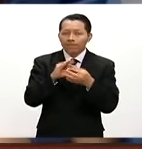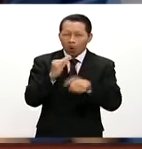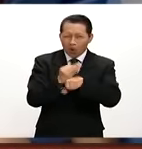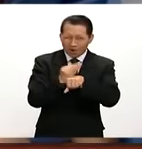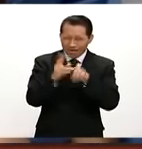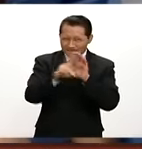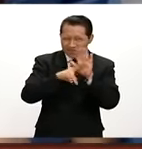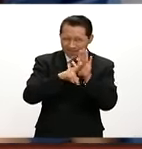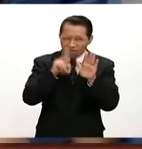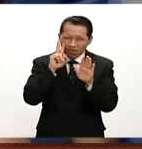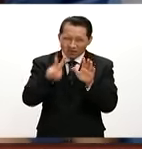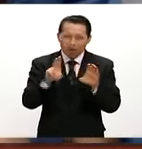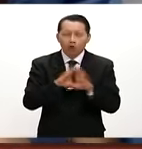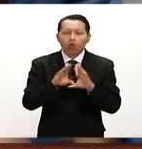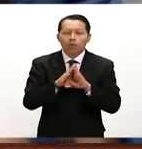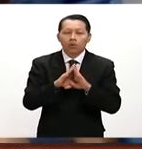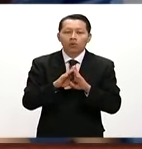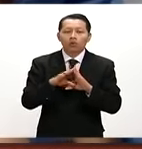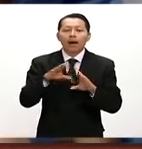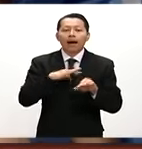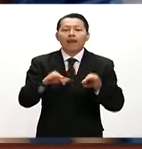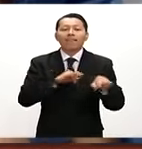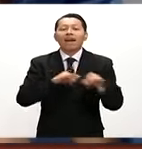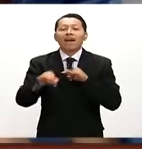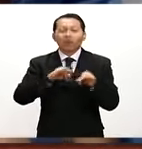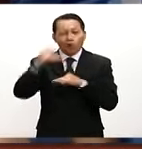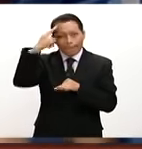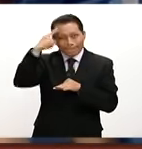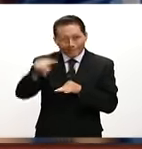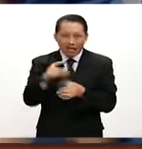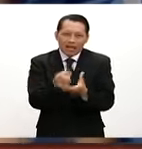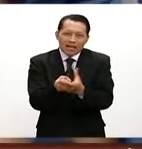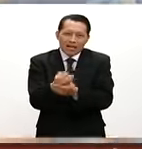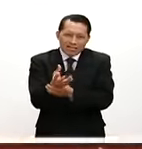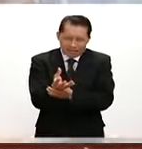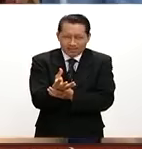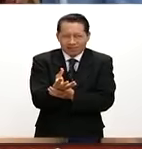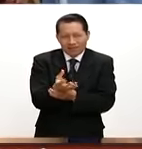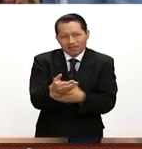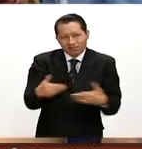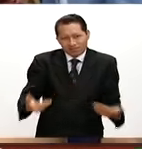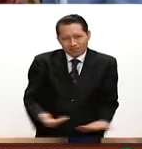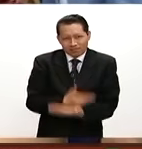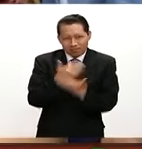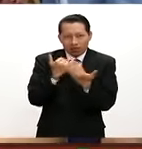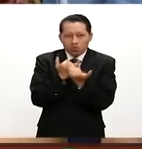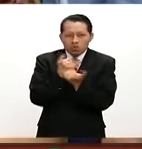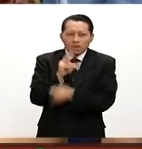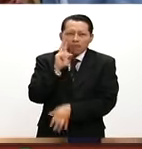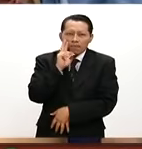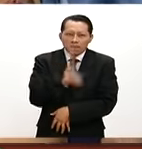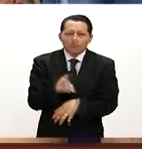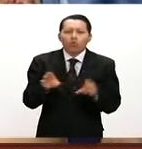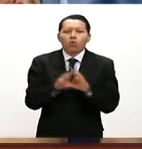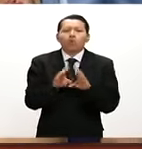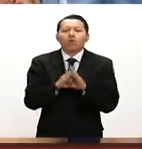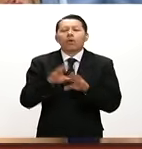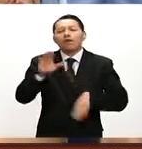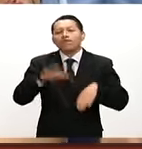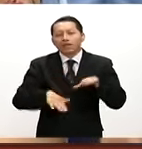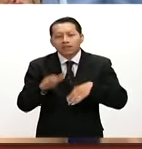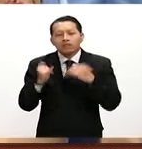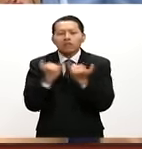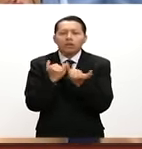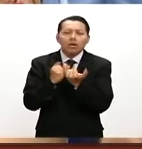es simulador de trabajo de parto y de embarazo y como pueden ver incluso a veces la consistencia,